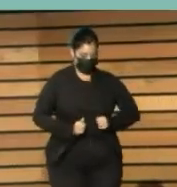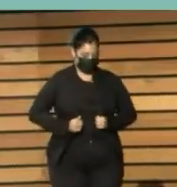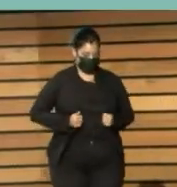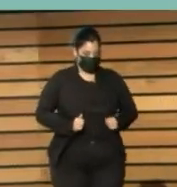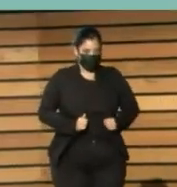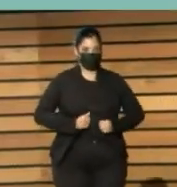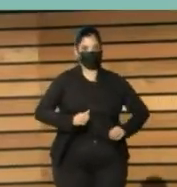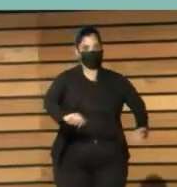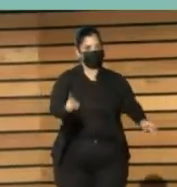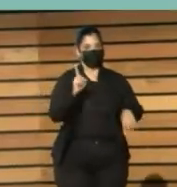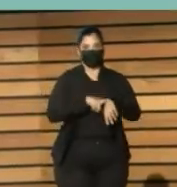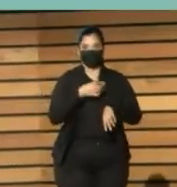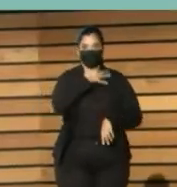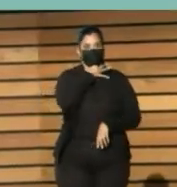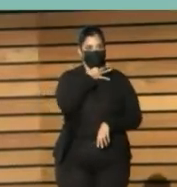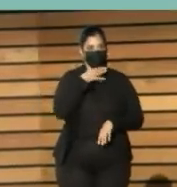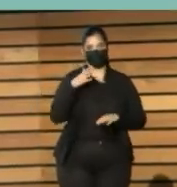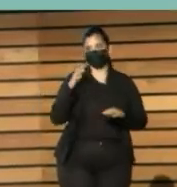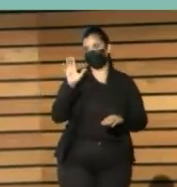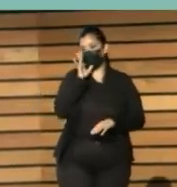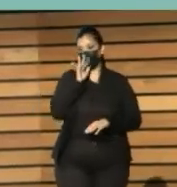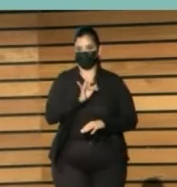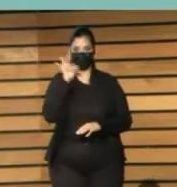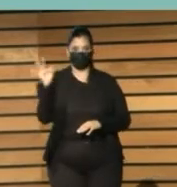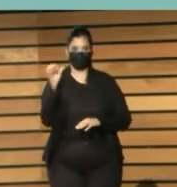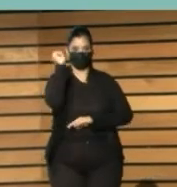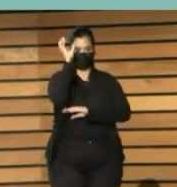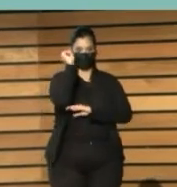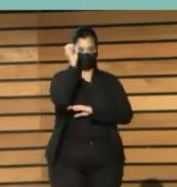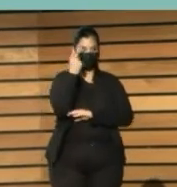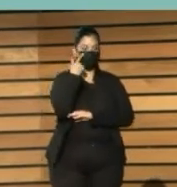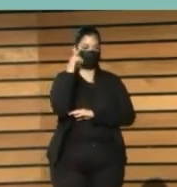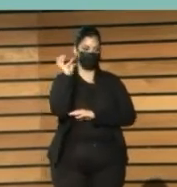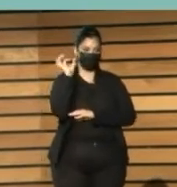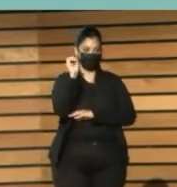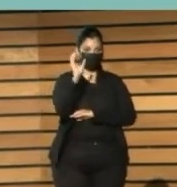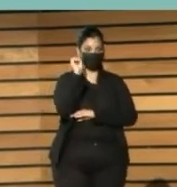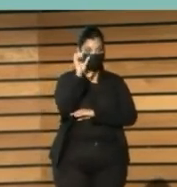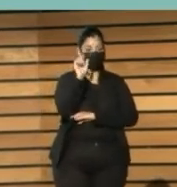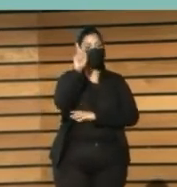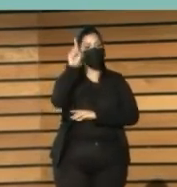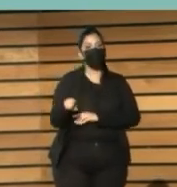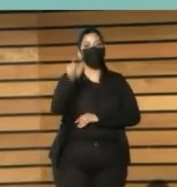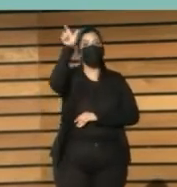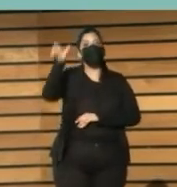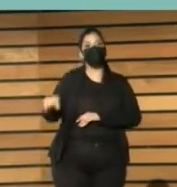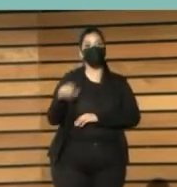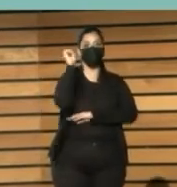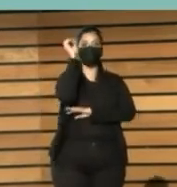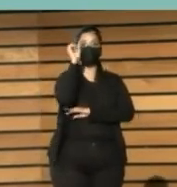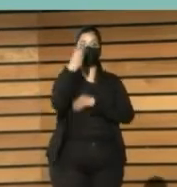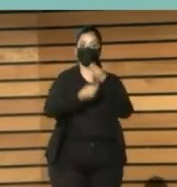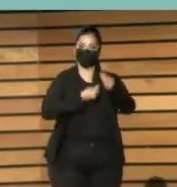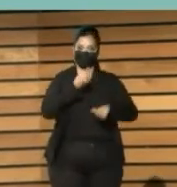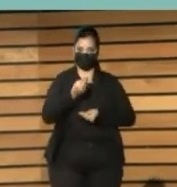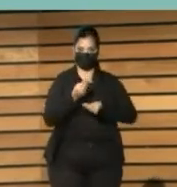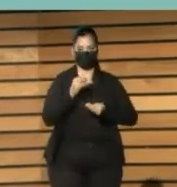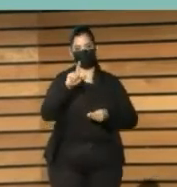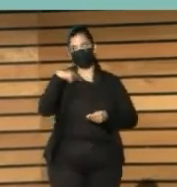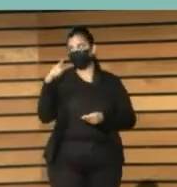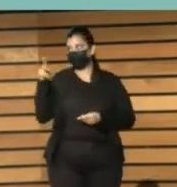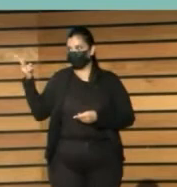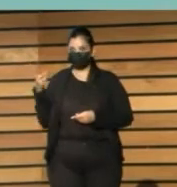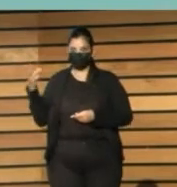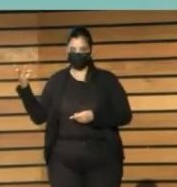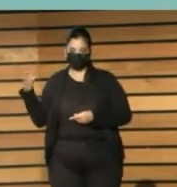Andamos en un lugar de tiempo, vamos a leer las ponencias y las personas que las van a presentar y acto seguido ellas se van a gestionar el tiempo y nos han